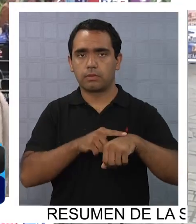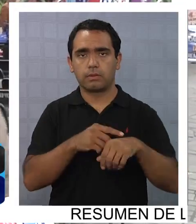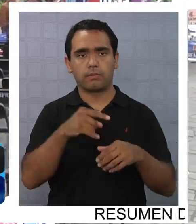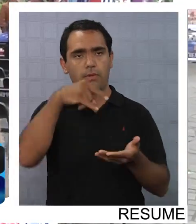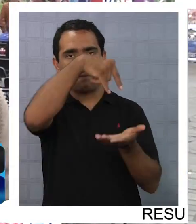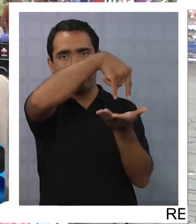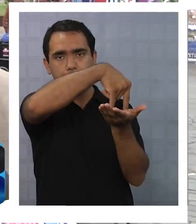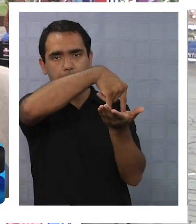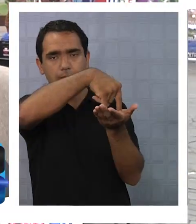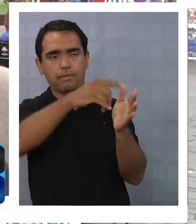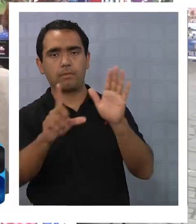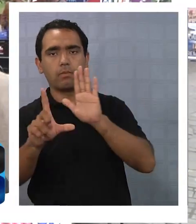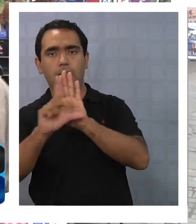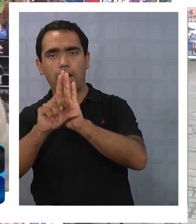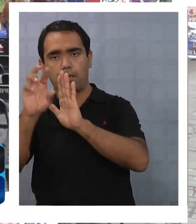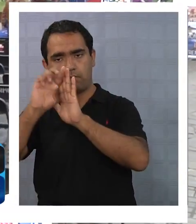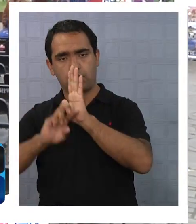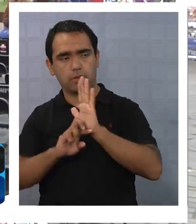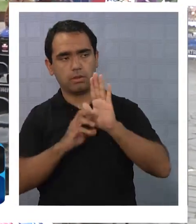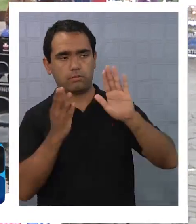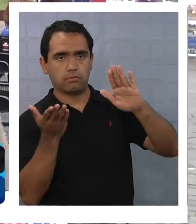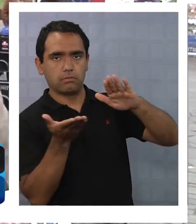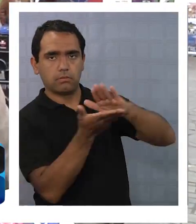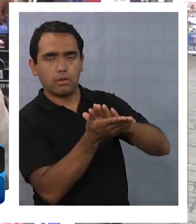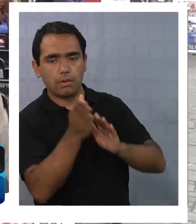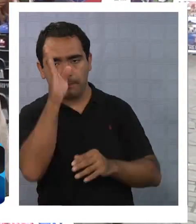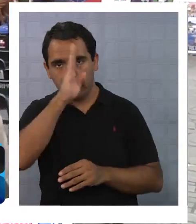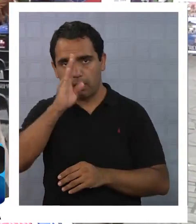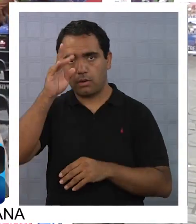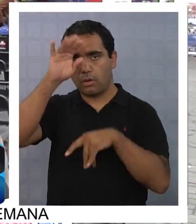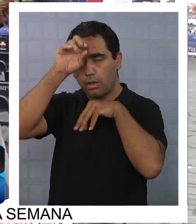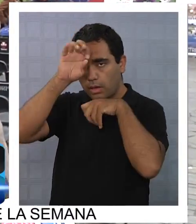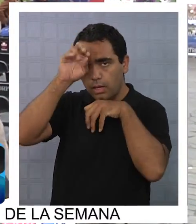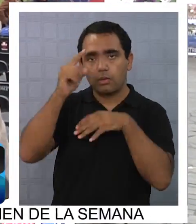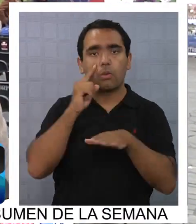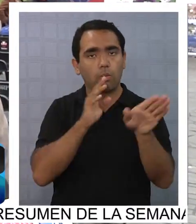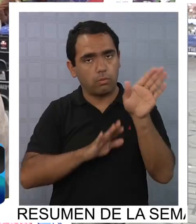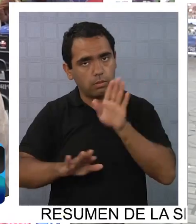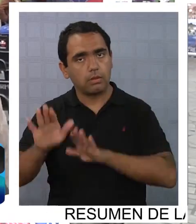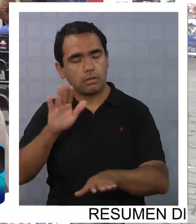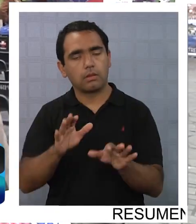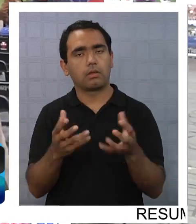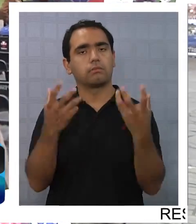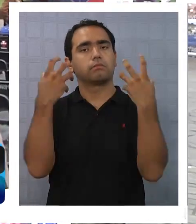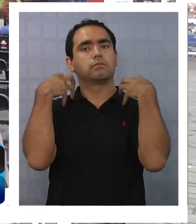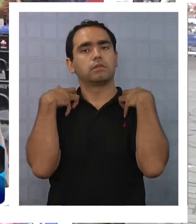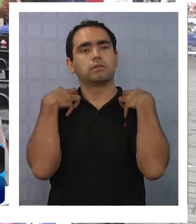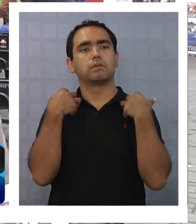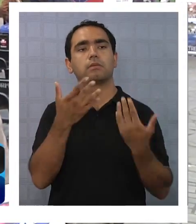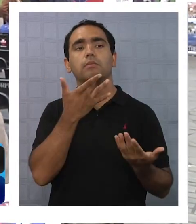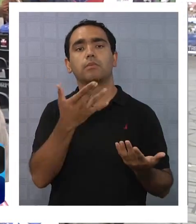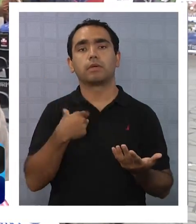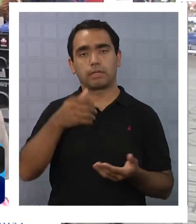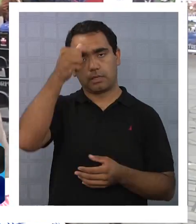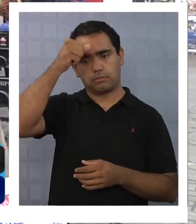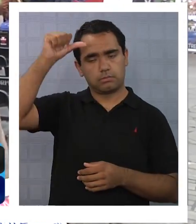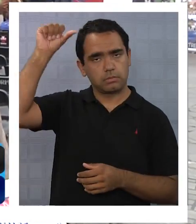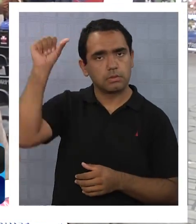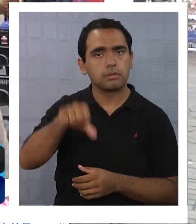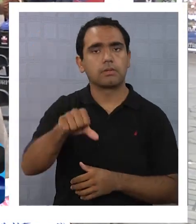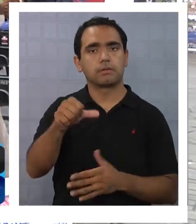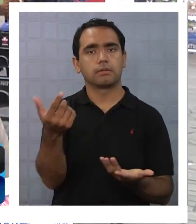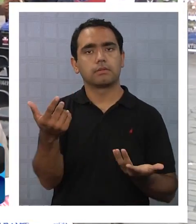en el Parlamento el proyecto de ley de tenencia responsable. Es muy importante para nosotros y para la comunidad en general, porque va a sancionar con penas